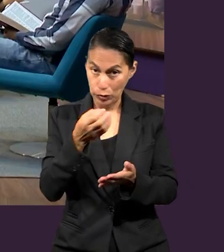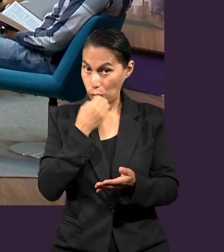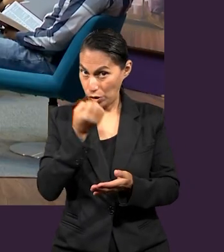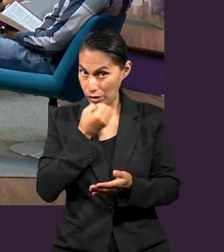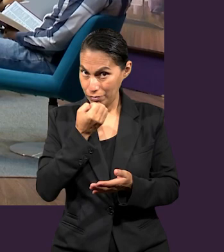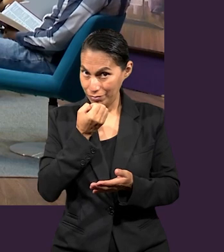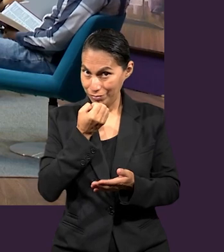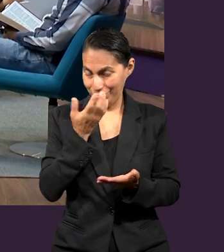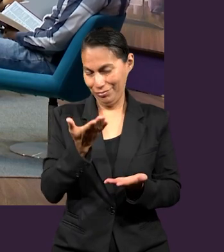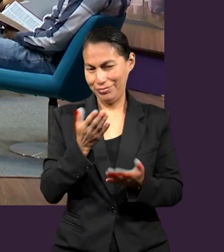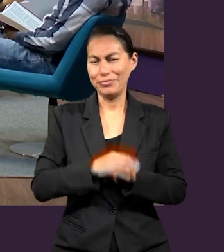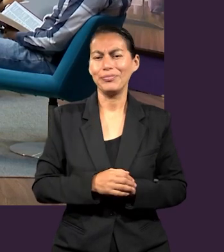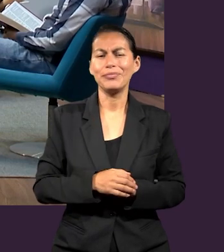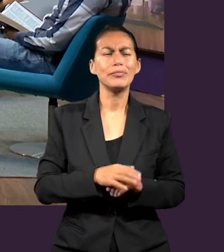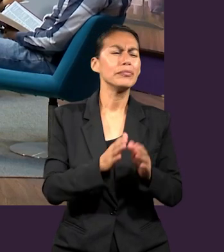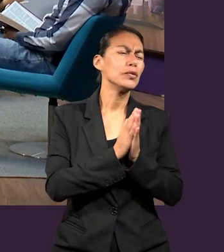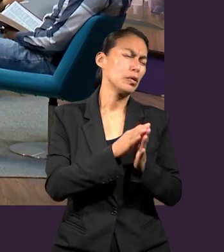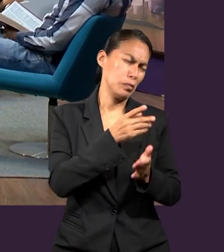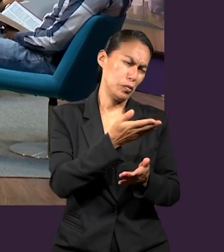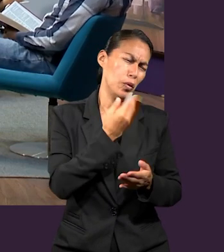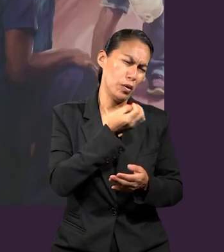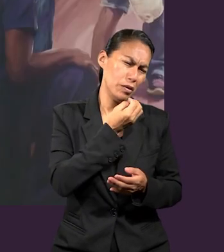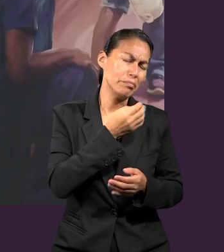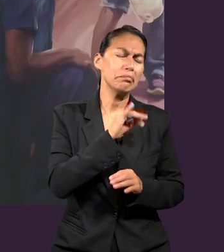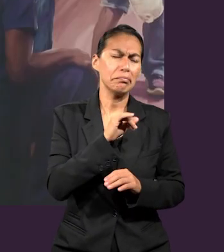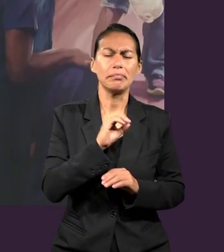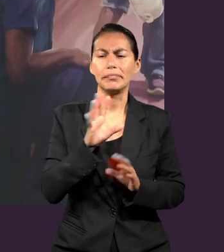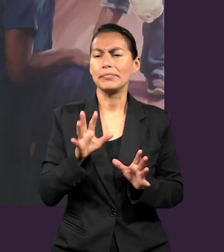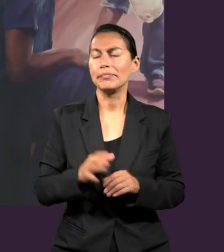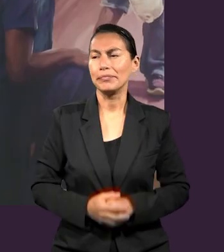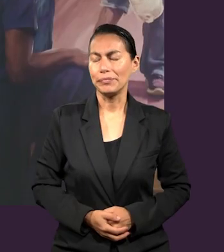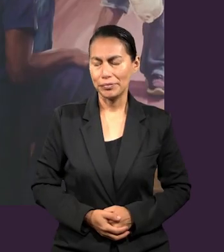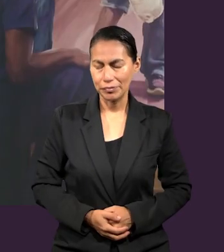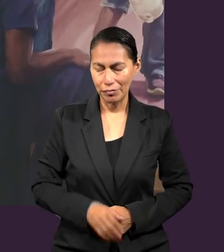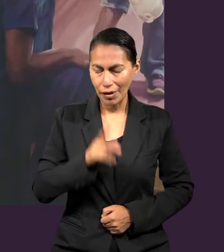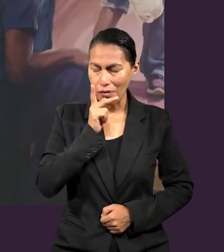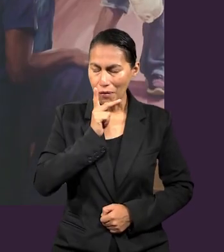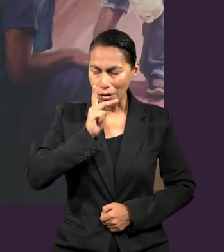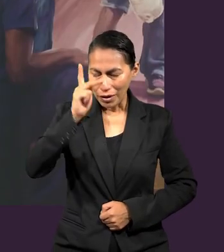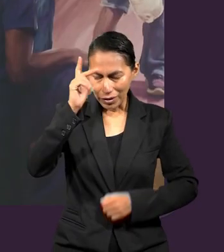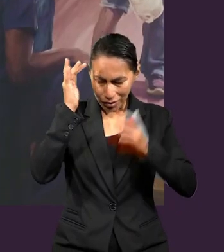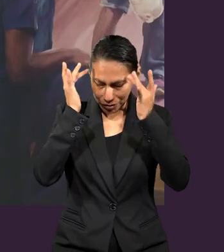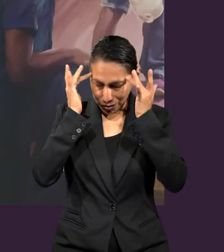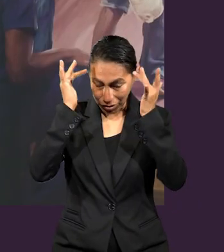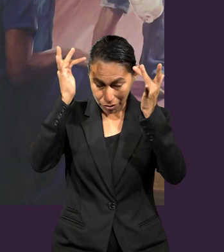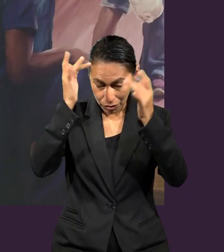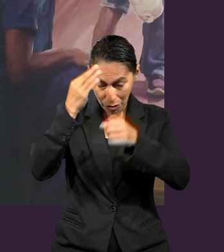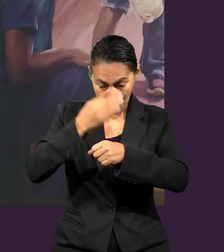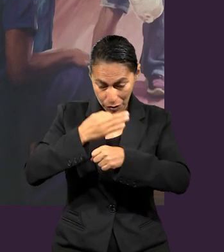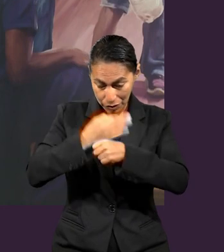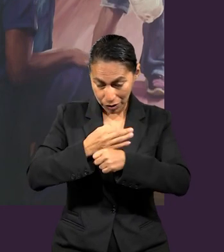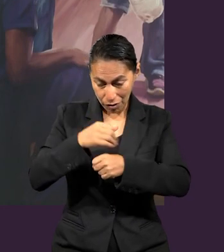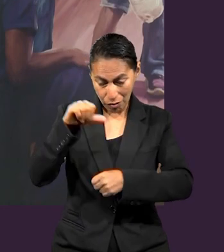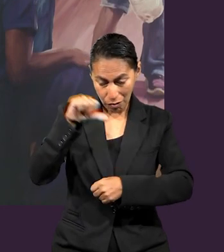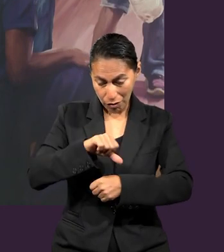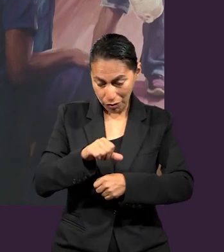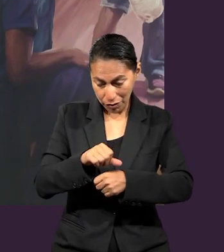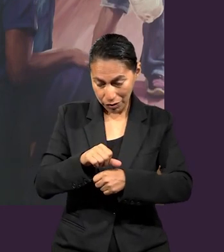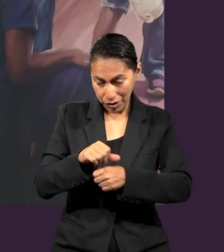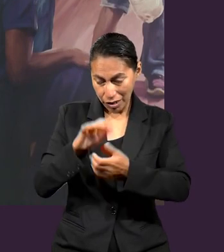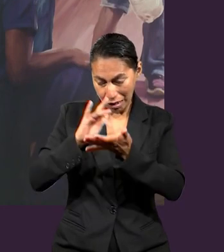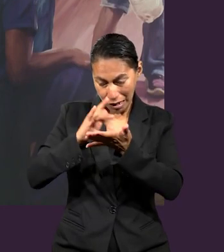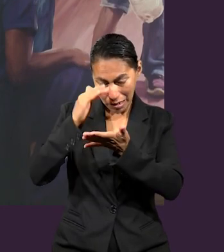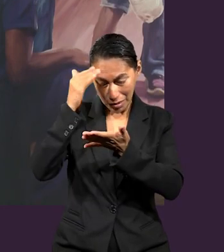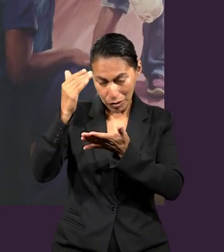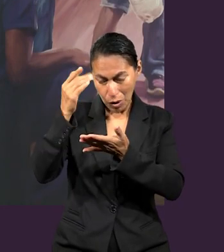oración? Maestra Rosara, por favor. Claro que sí. Padre Santo, en este día te agradecemos, Señor,